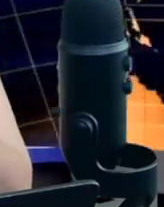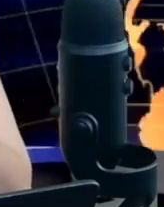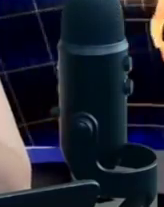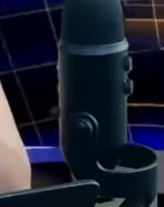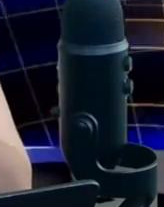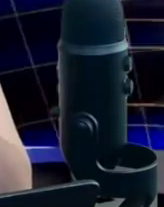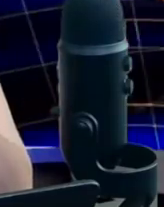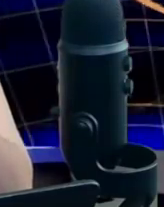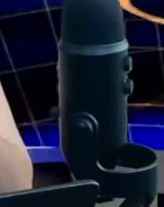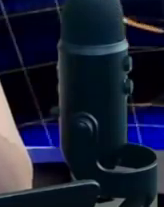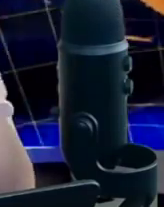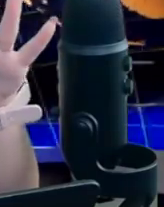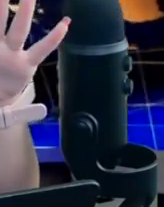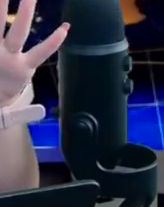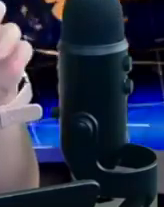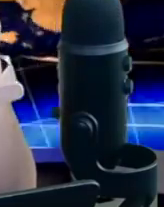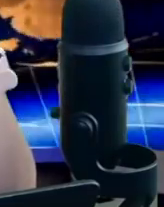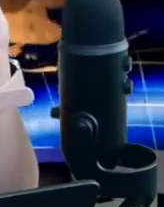presidente.